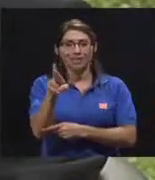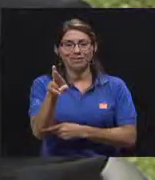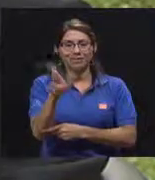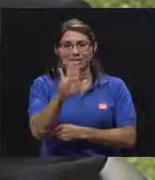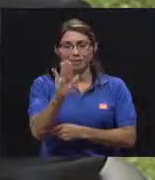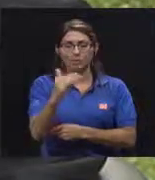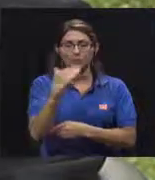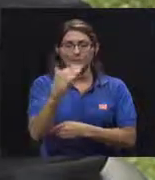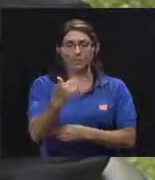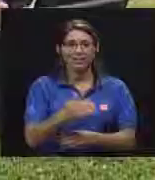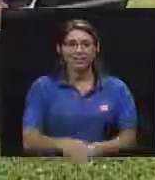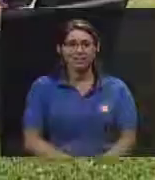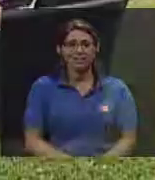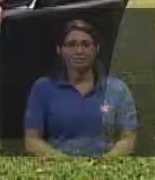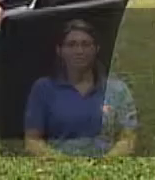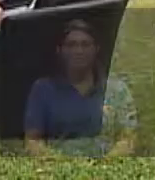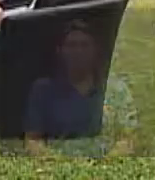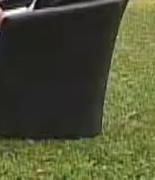Hasta luego, muchísimas gracias.